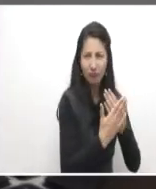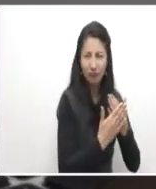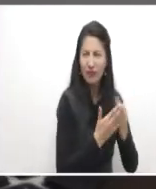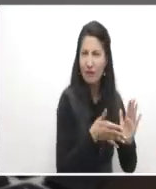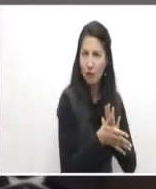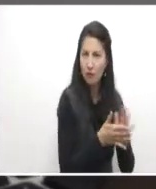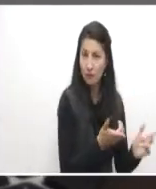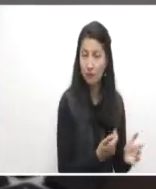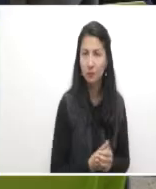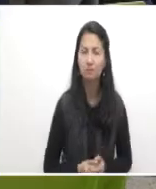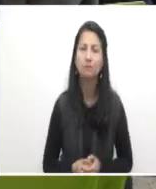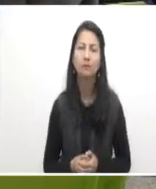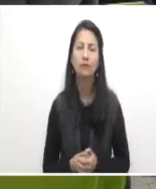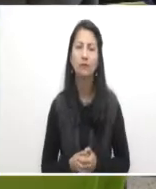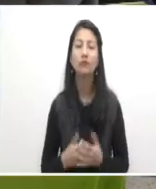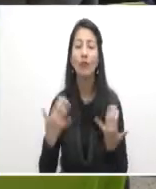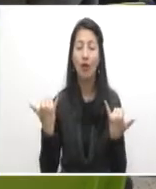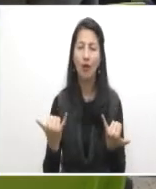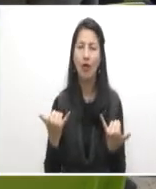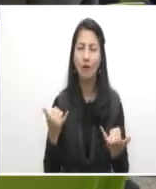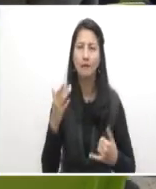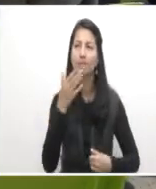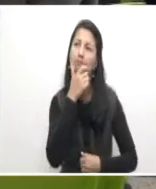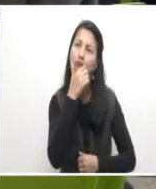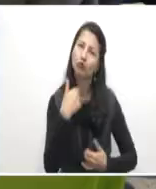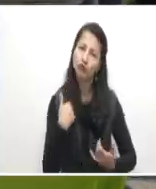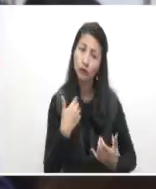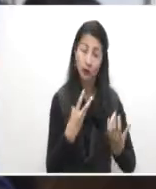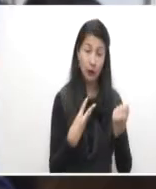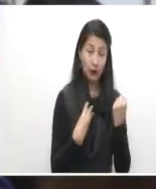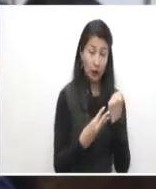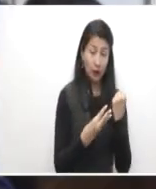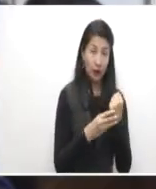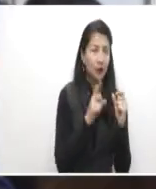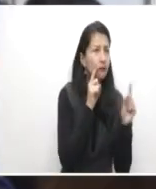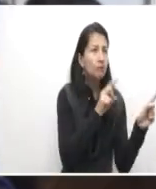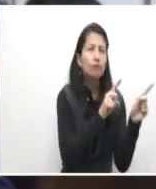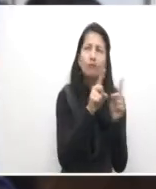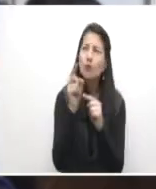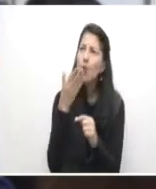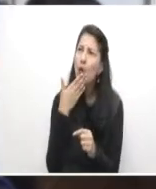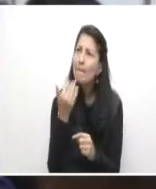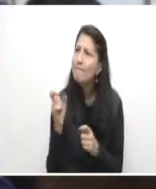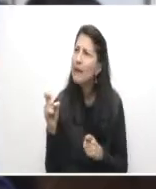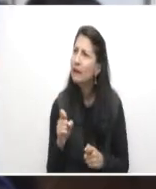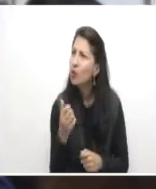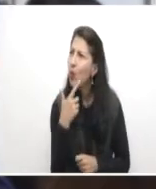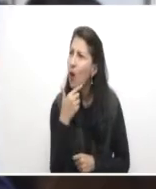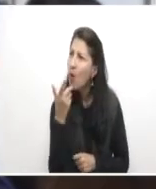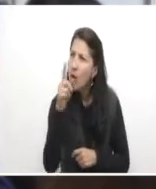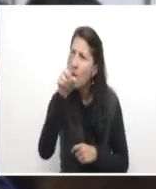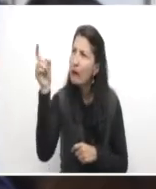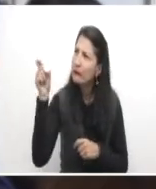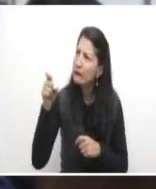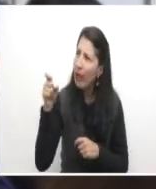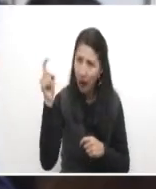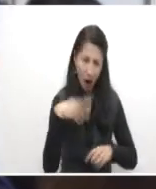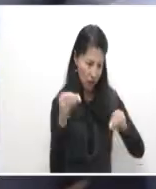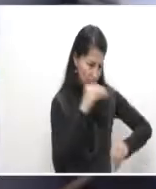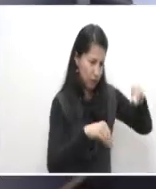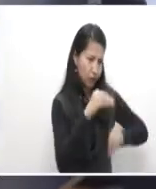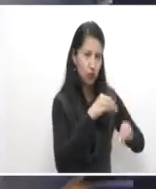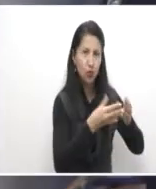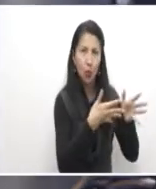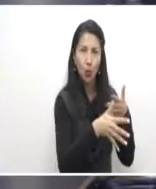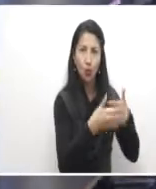Hicimos una selección de necesidades del sector productivo, por lo cual los programas que estamos ofertando van a tener una alta